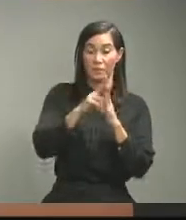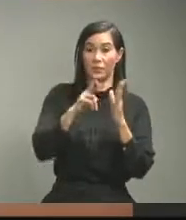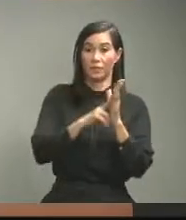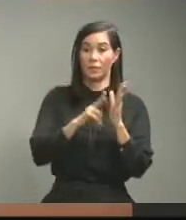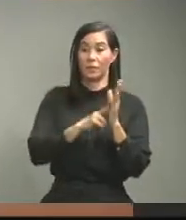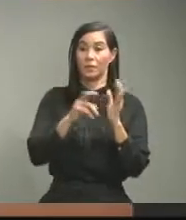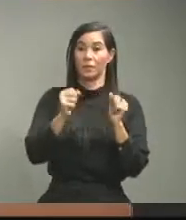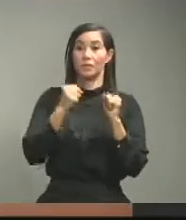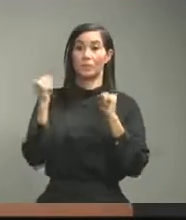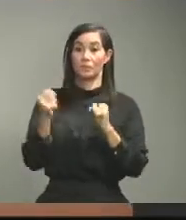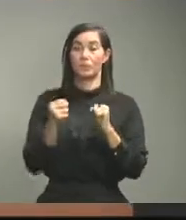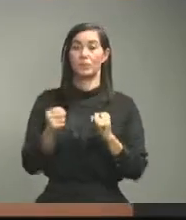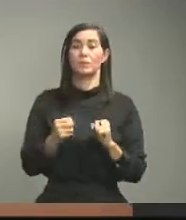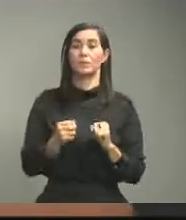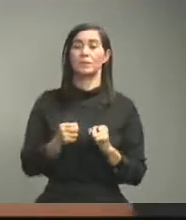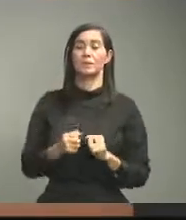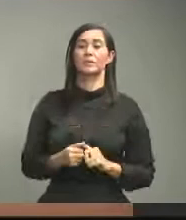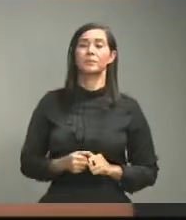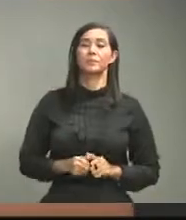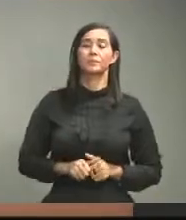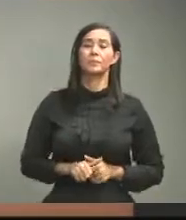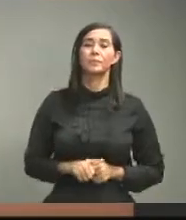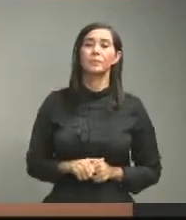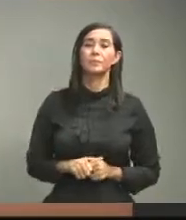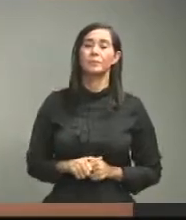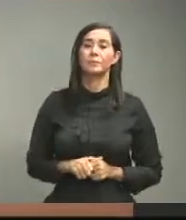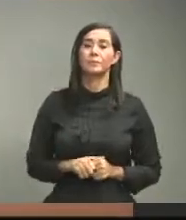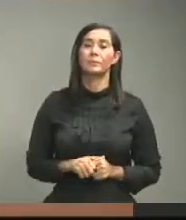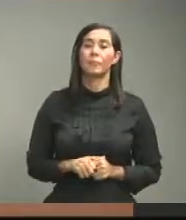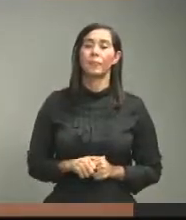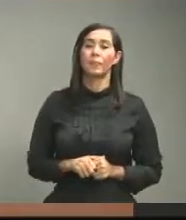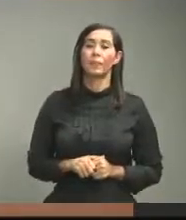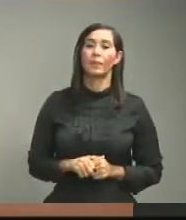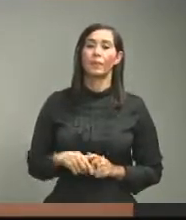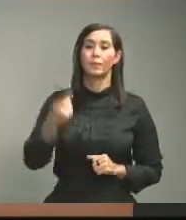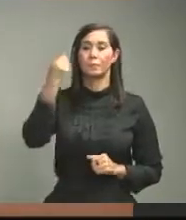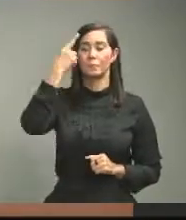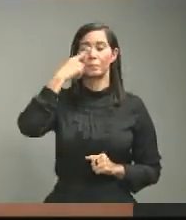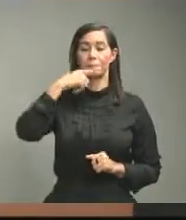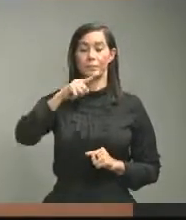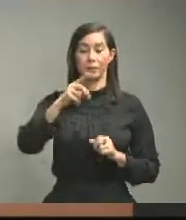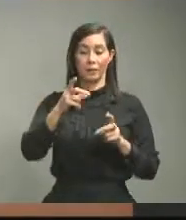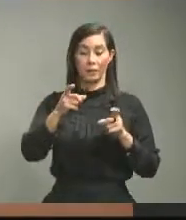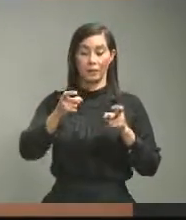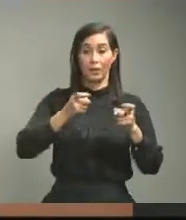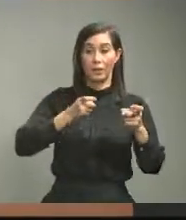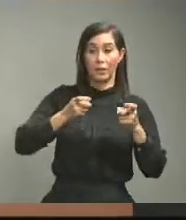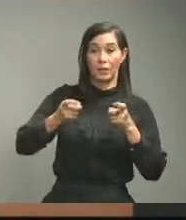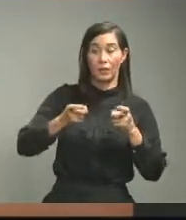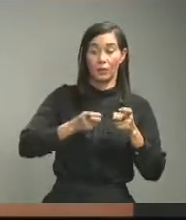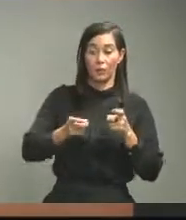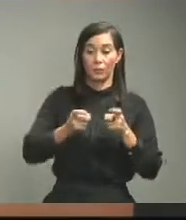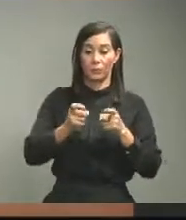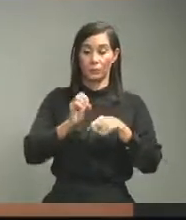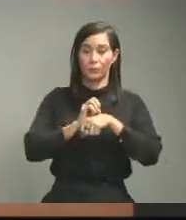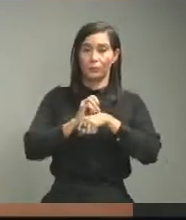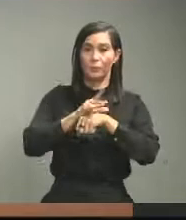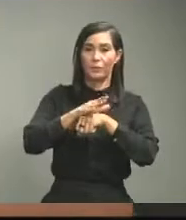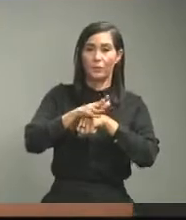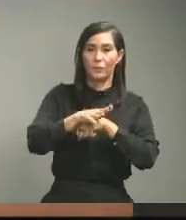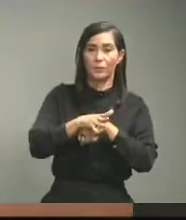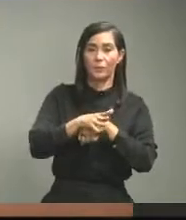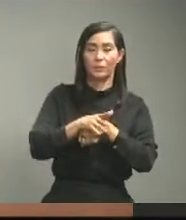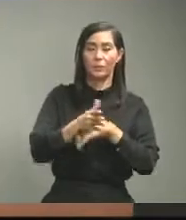sugiriendo que debe tomarse para mermar la curva de contagios y si